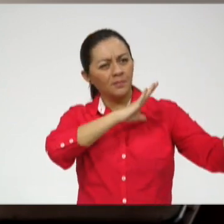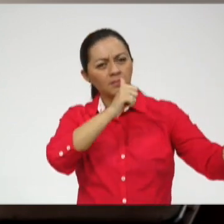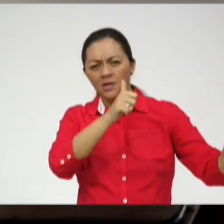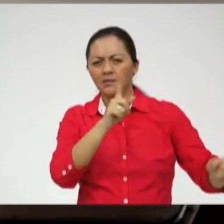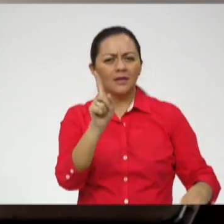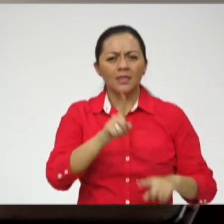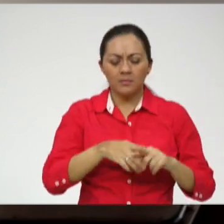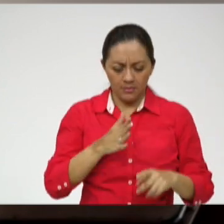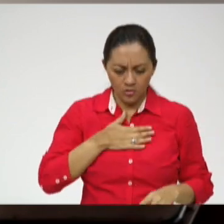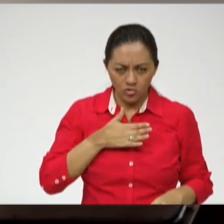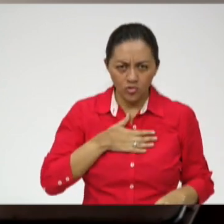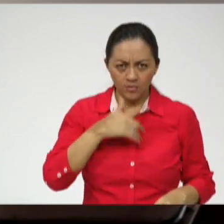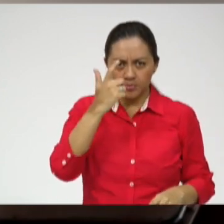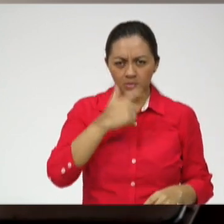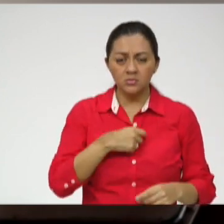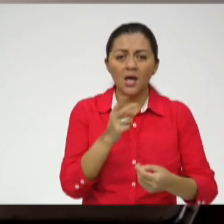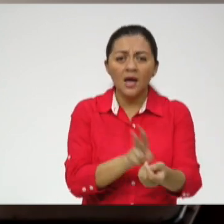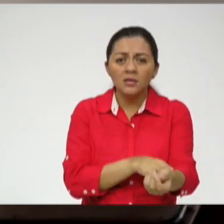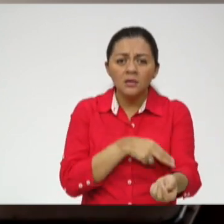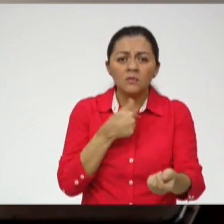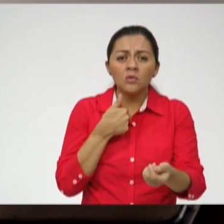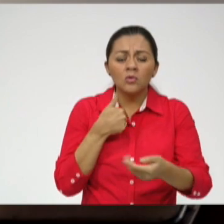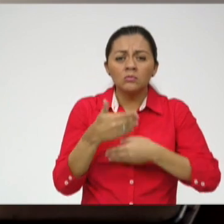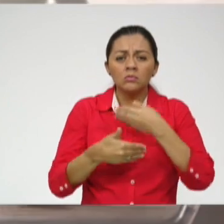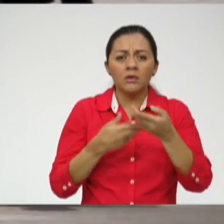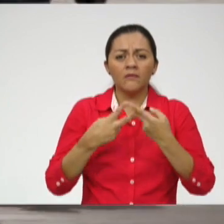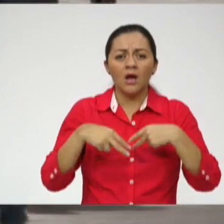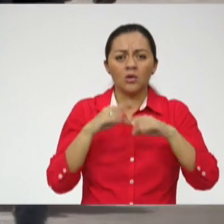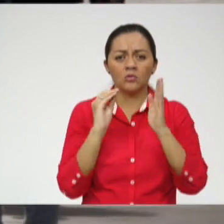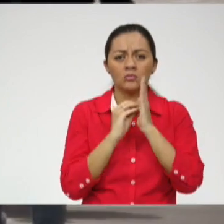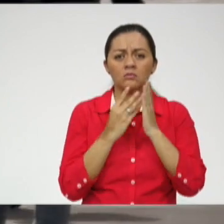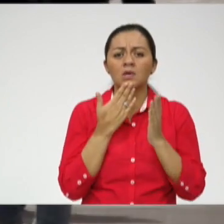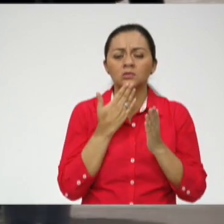persona. Qué hábitos, qué actitudes y qué valores desarrollo.